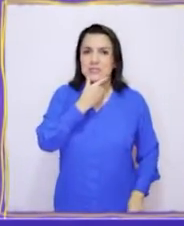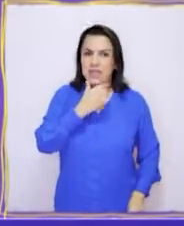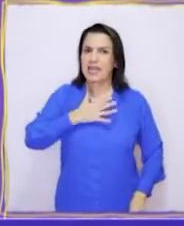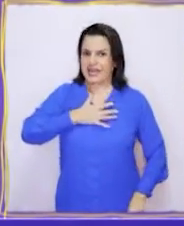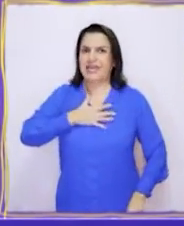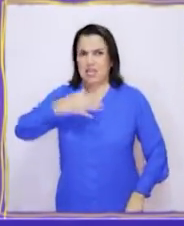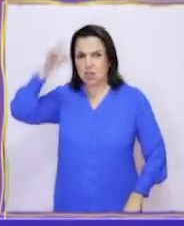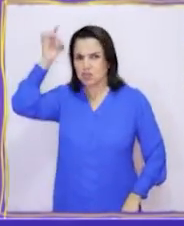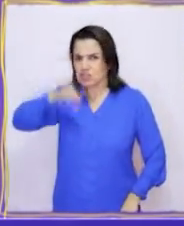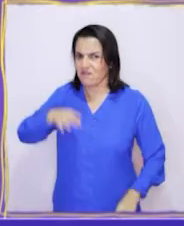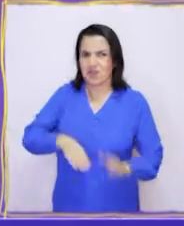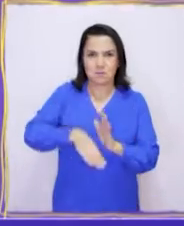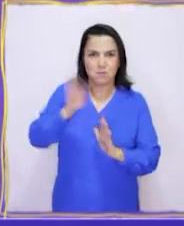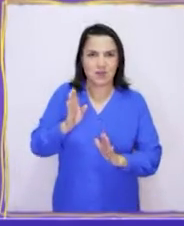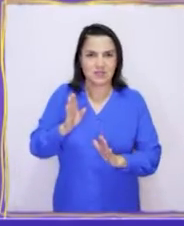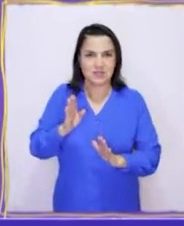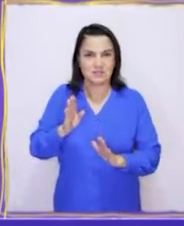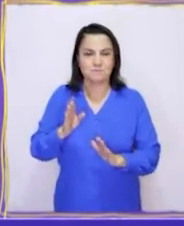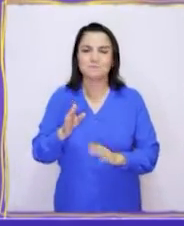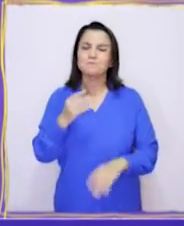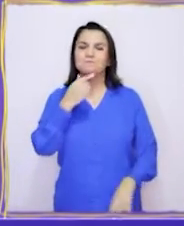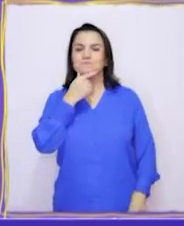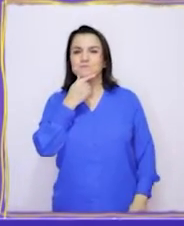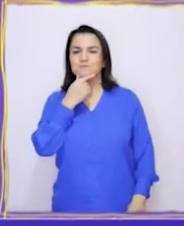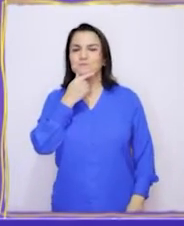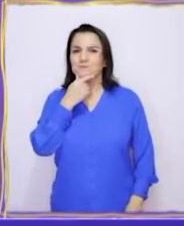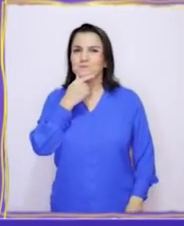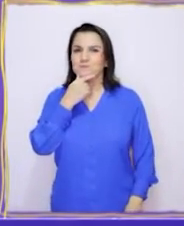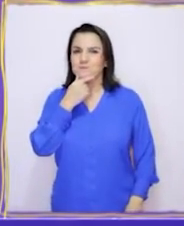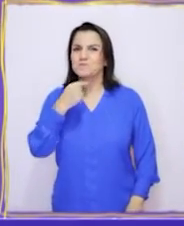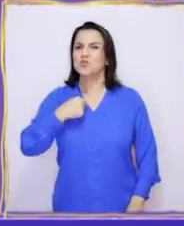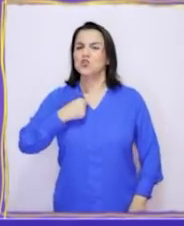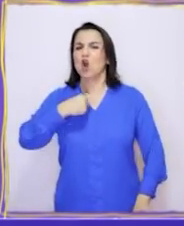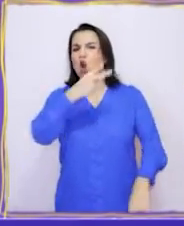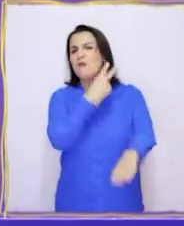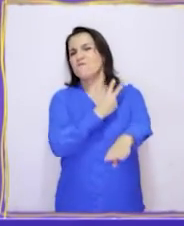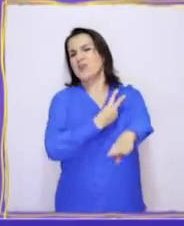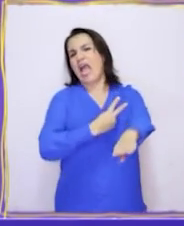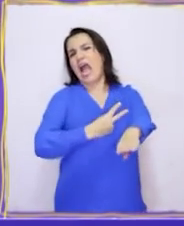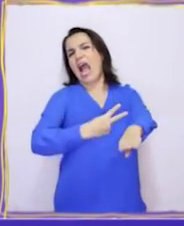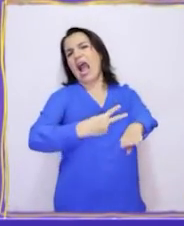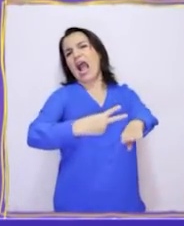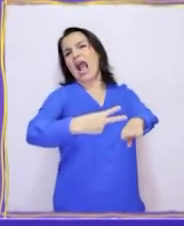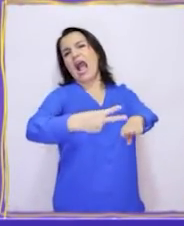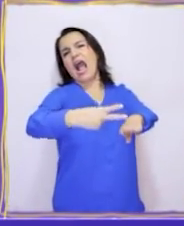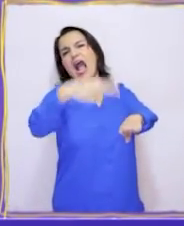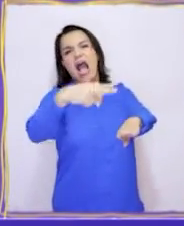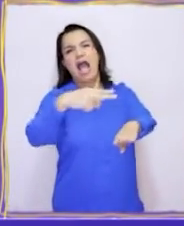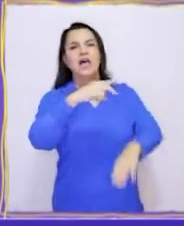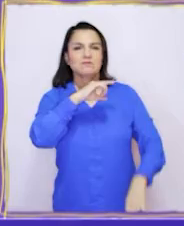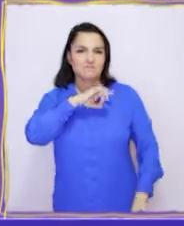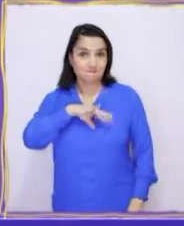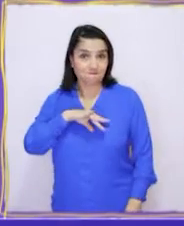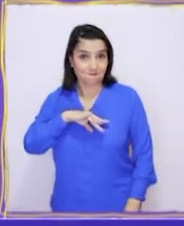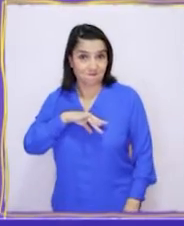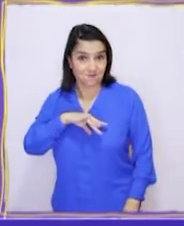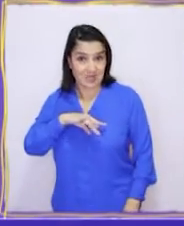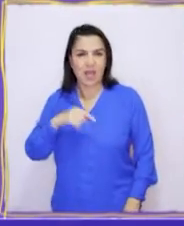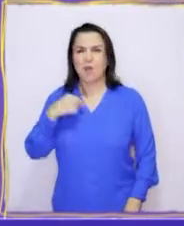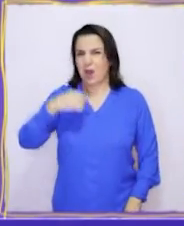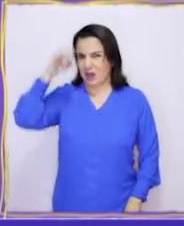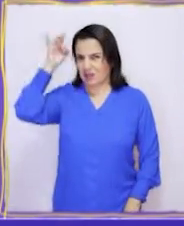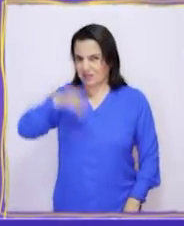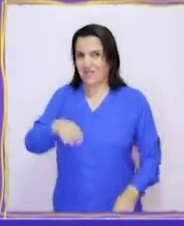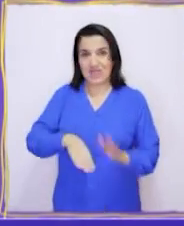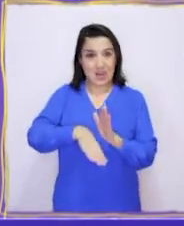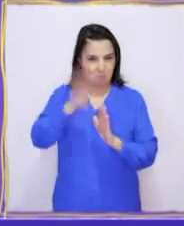y quiero saber más. Parece que voy a viajar a la zona austral de nuestro país para